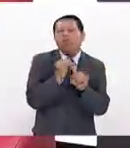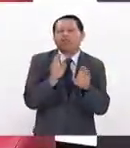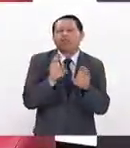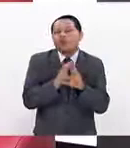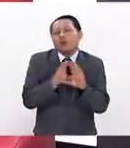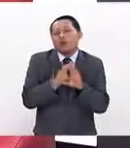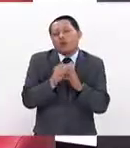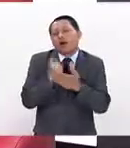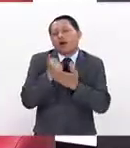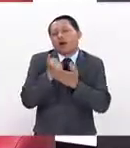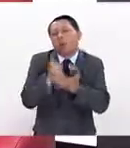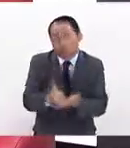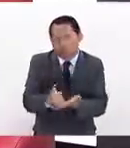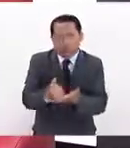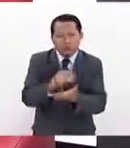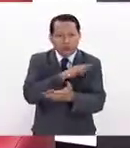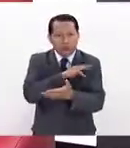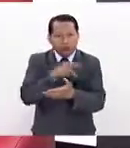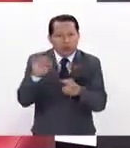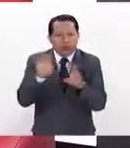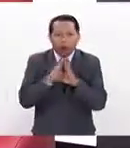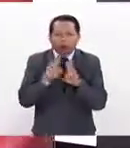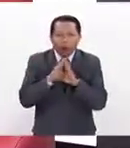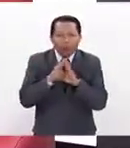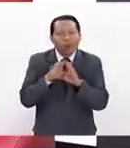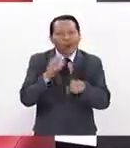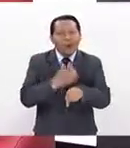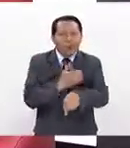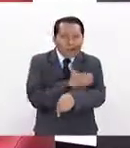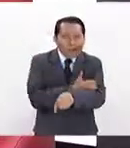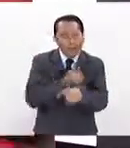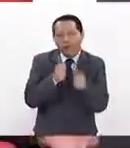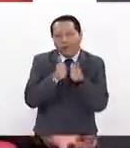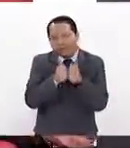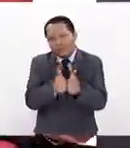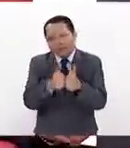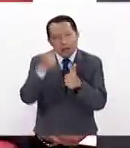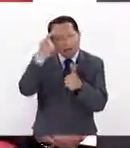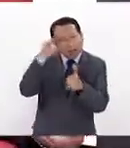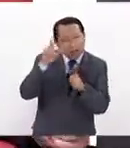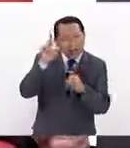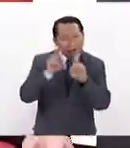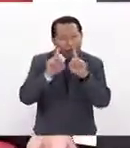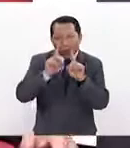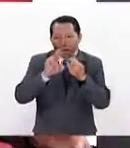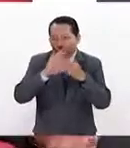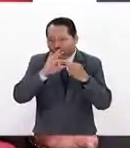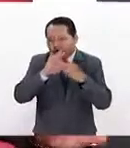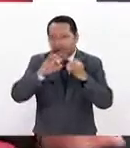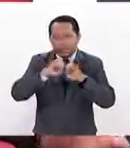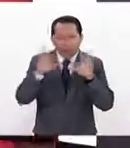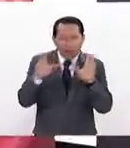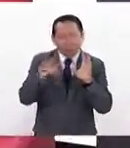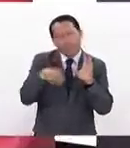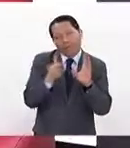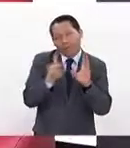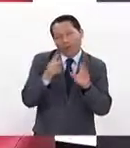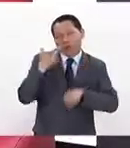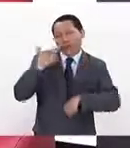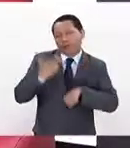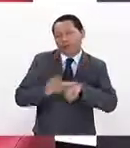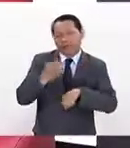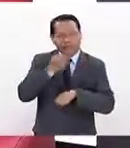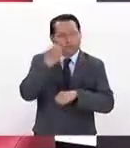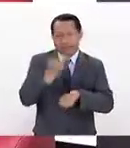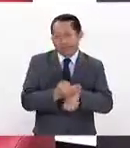un facilitador que te acompaña, que te aclara dudas, etcétera, pero depende de ti. Y yo creo que eso de verdad